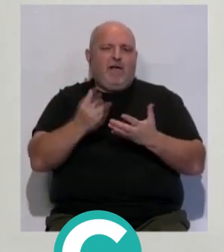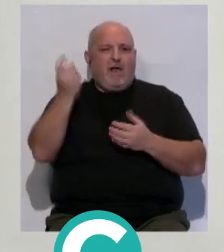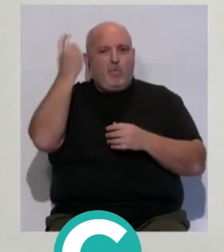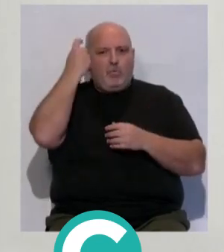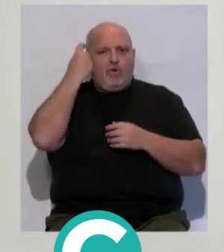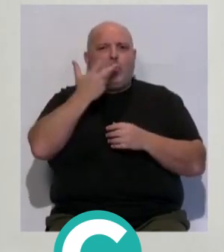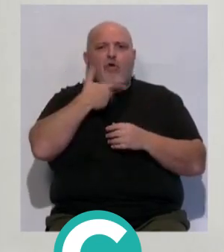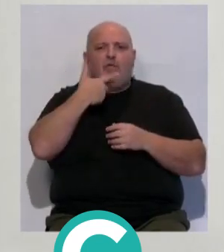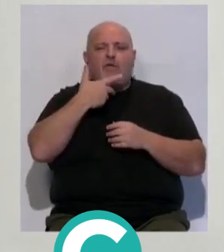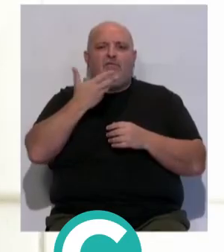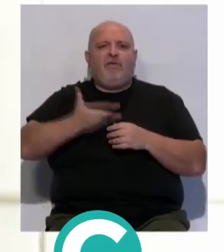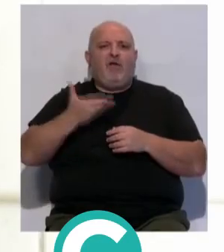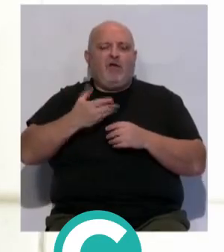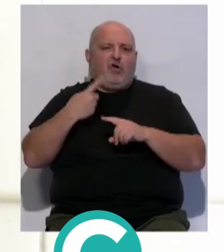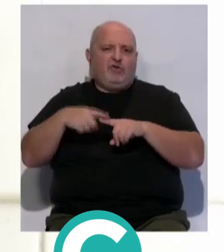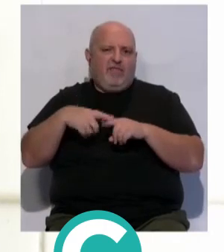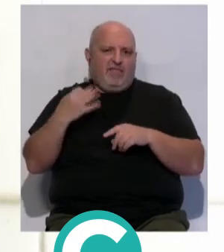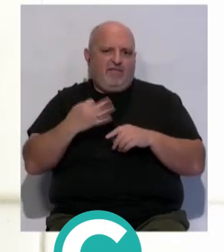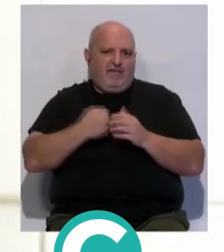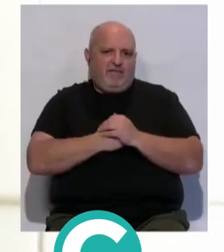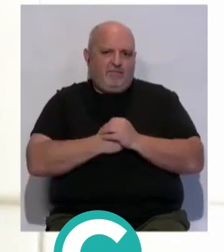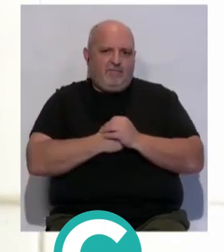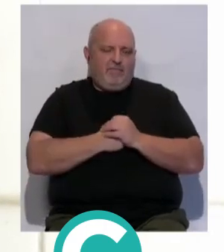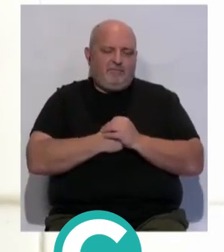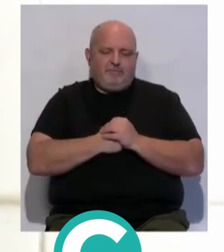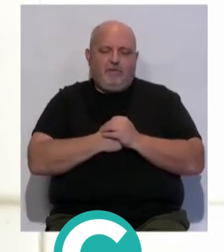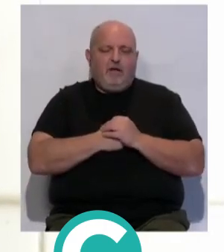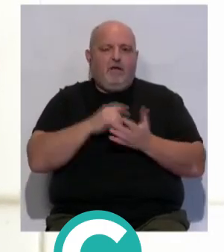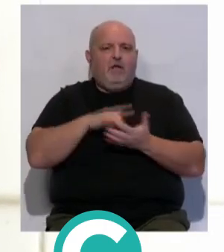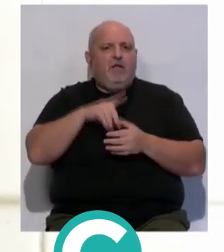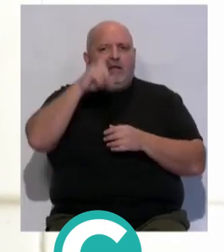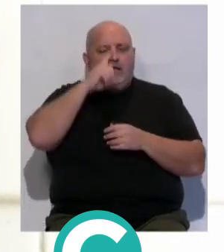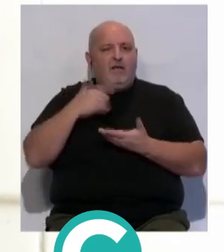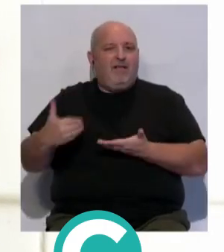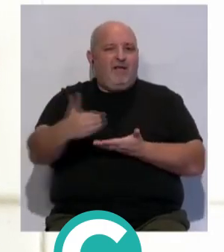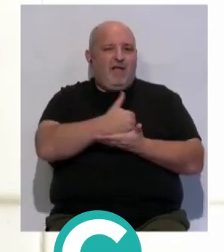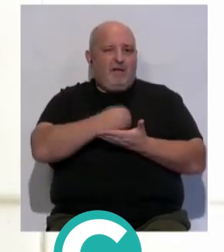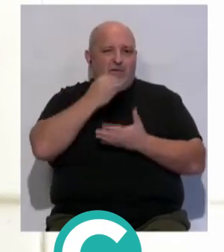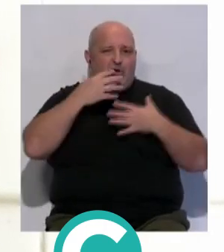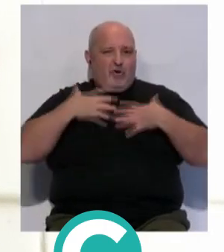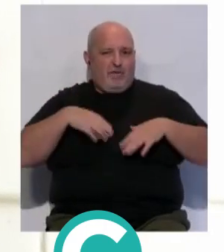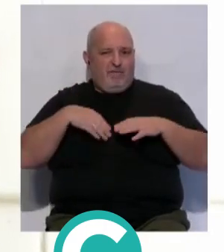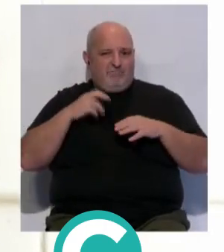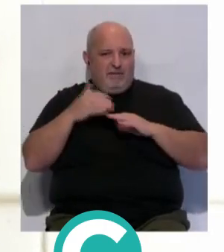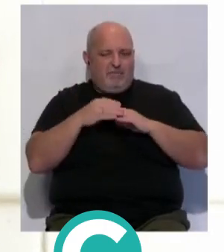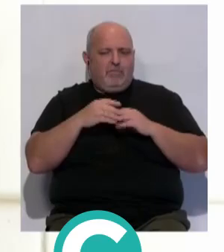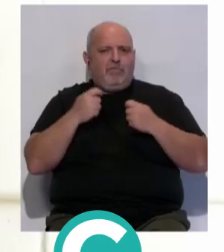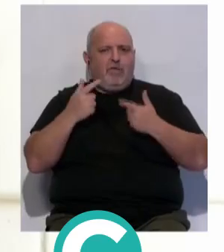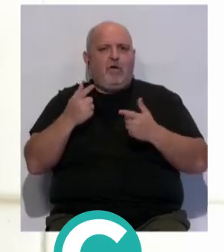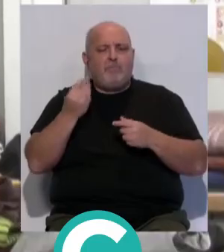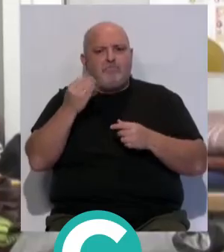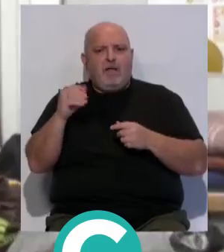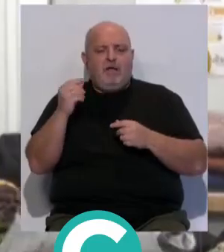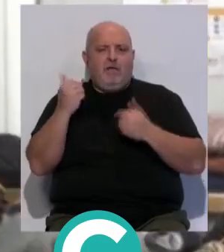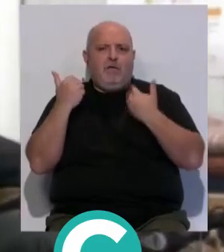alumnos conozcan el valor de las cosas. En esta edición, además de la recogida de alimentos y ropa, se puede aportar una